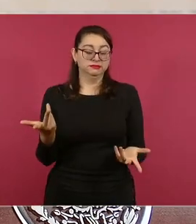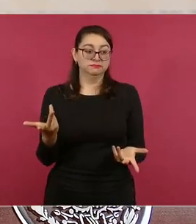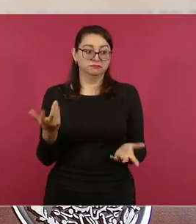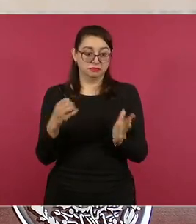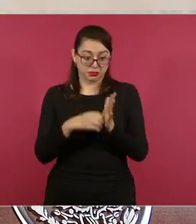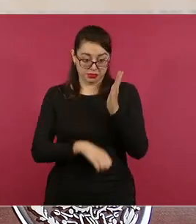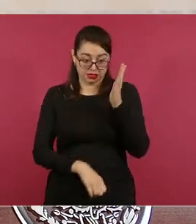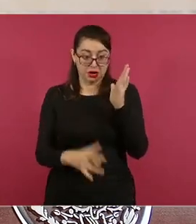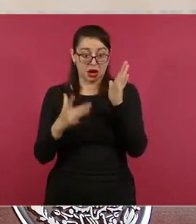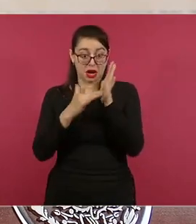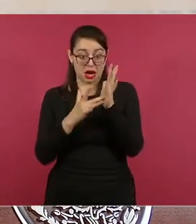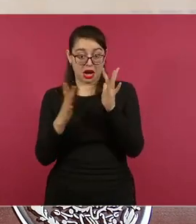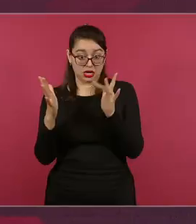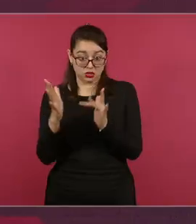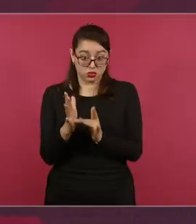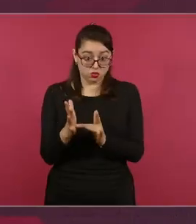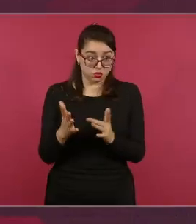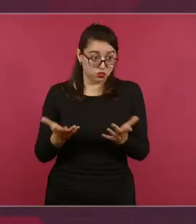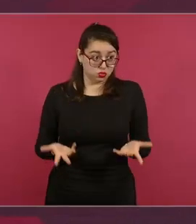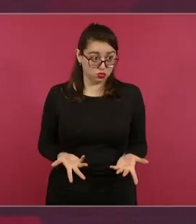favor de los pobres. No voy a decir